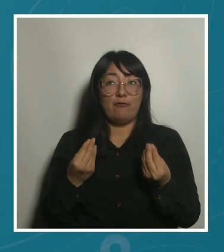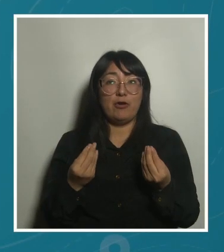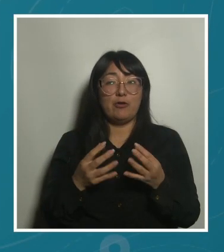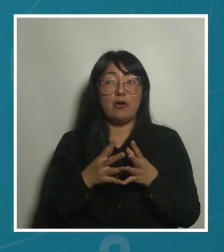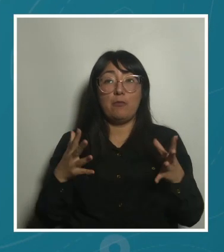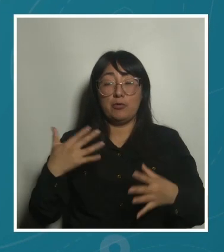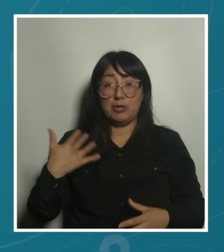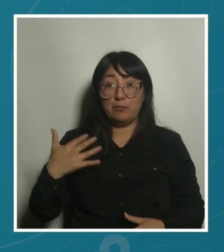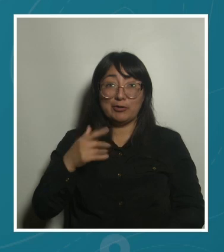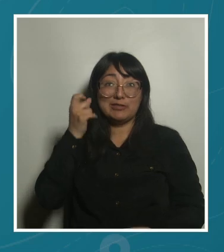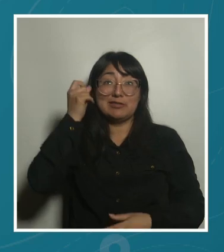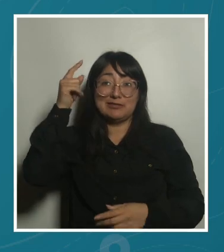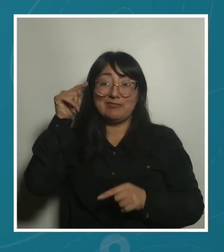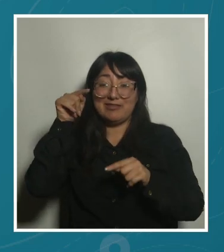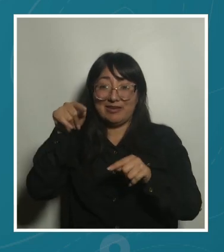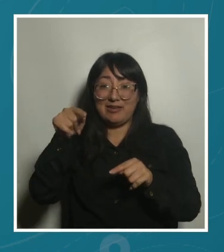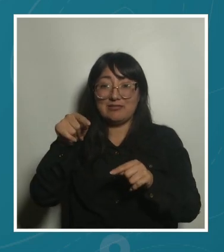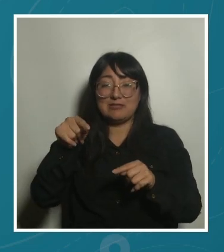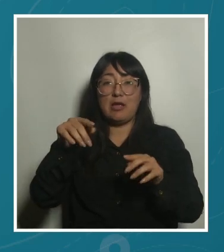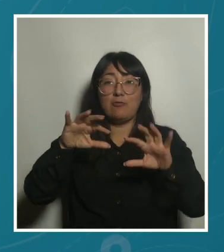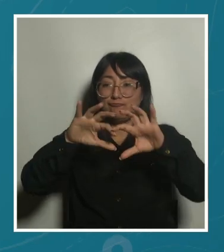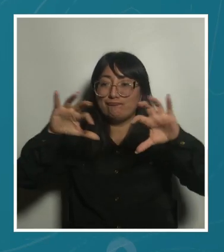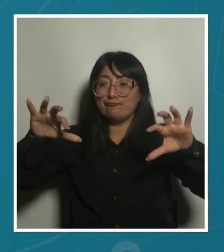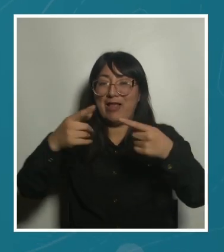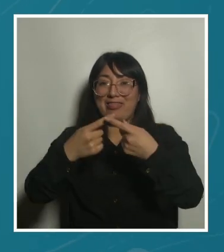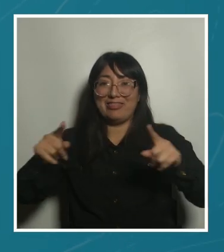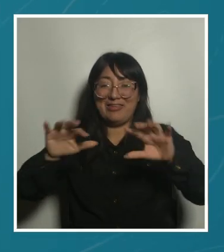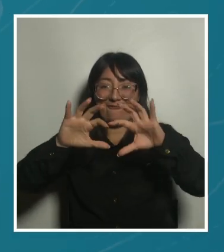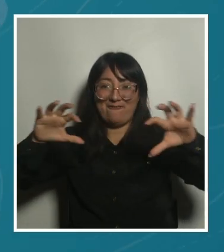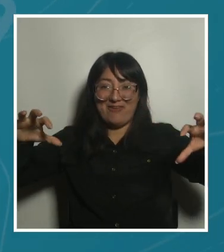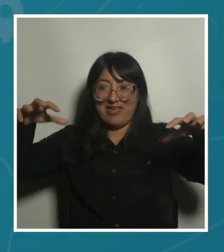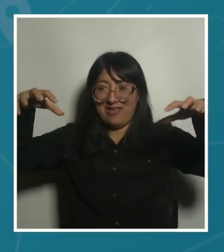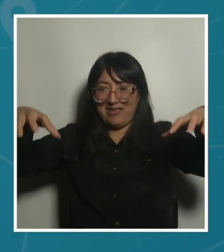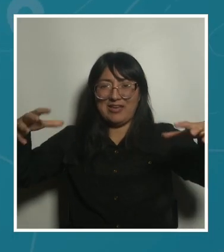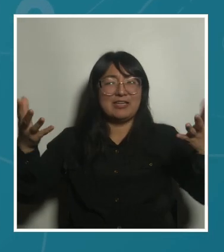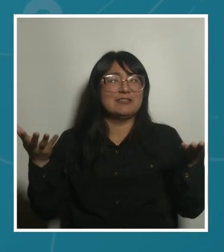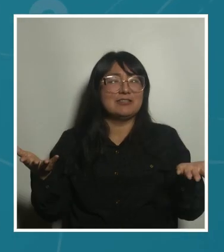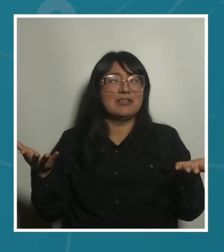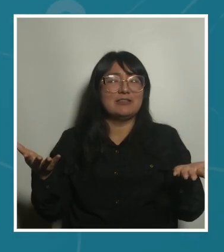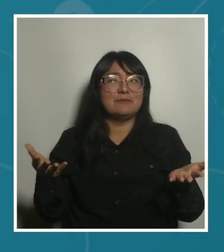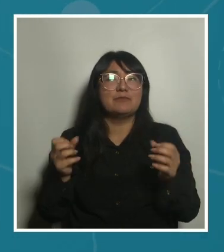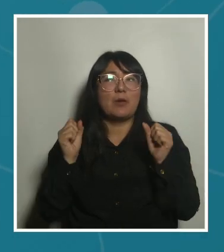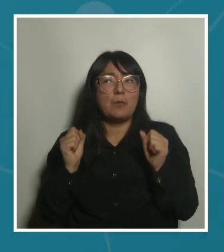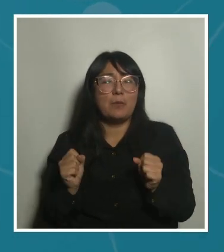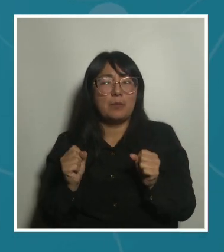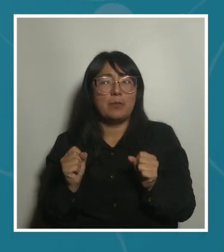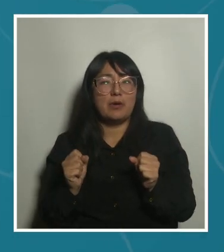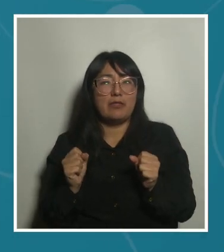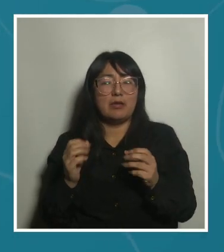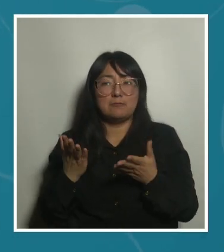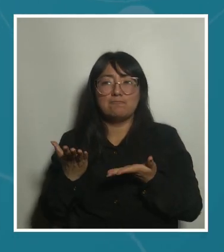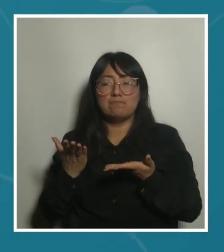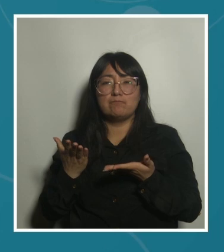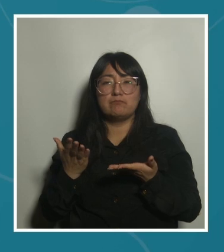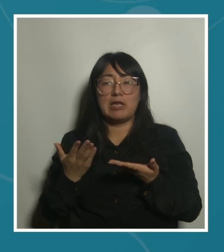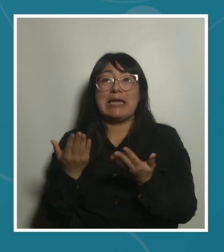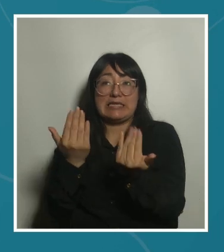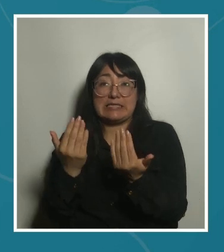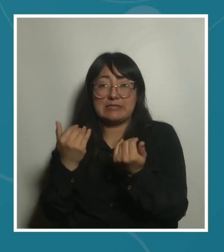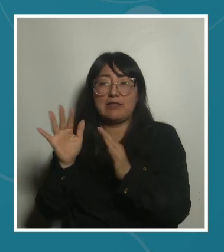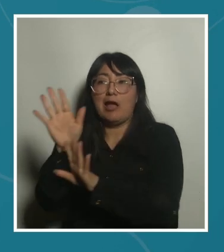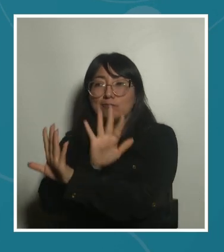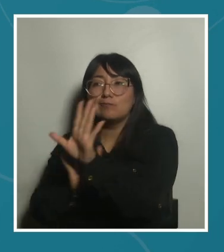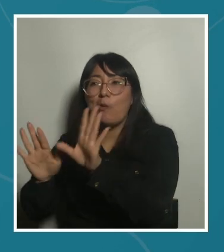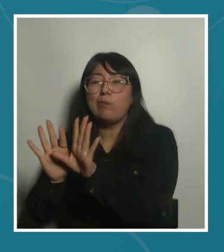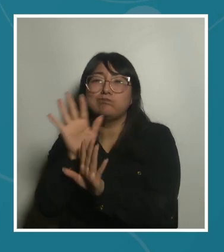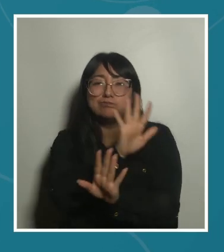tipo de unidades, ese tipo de tipologías de convivencia pueden proveer de cuidados, proveen de